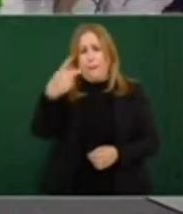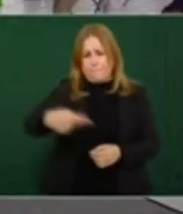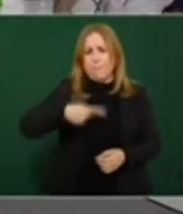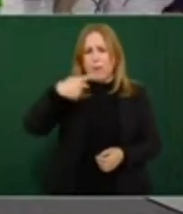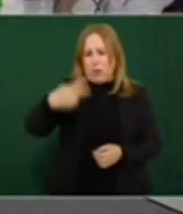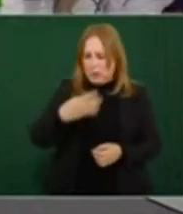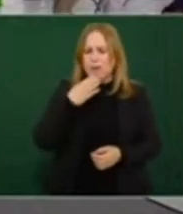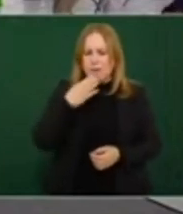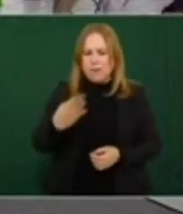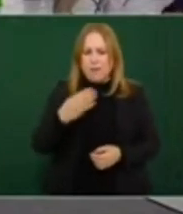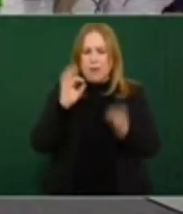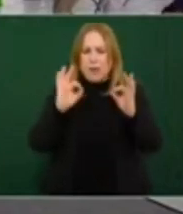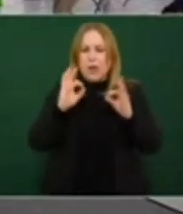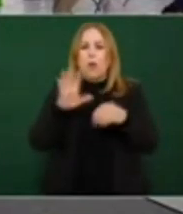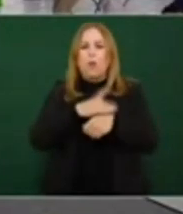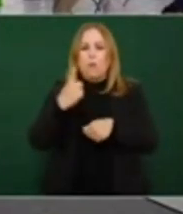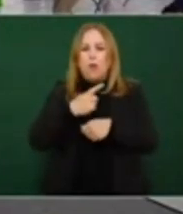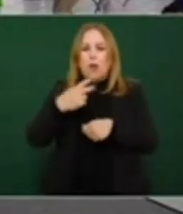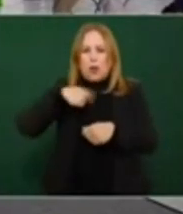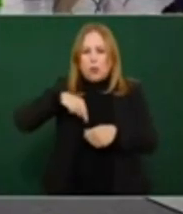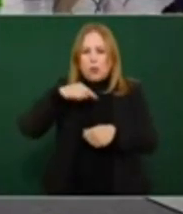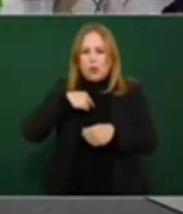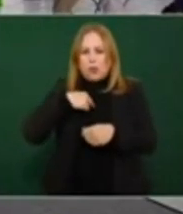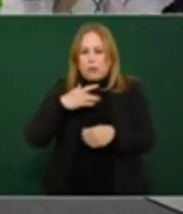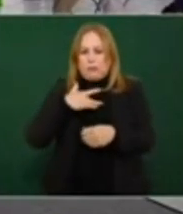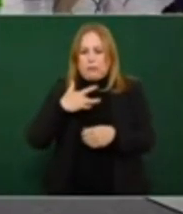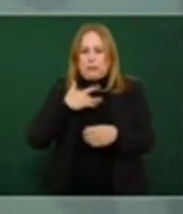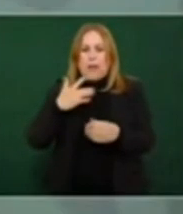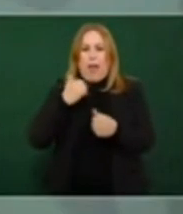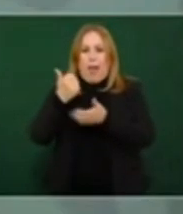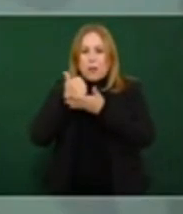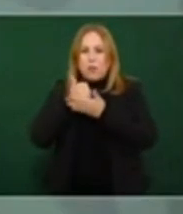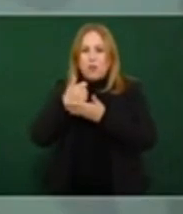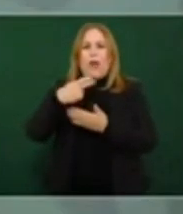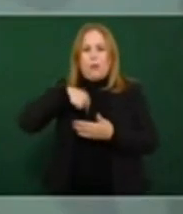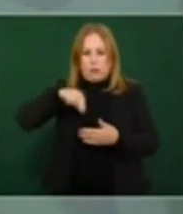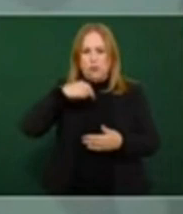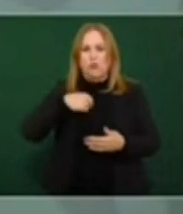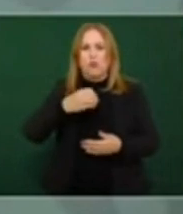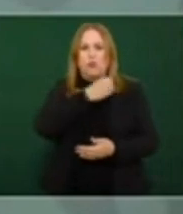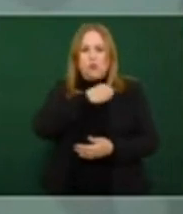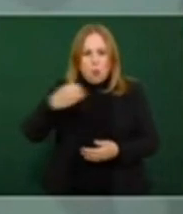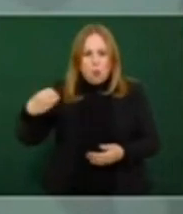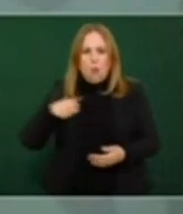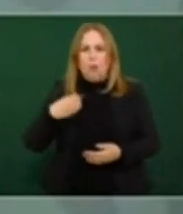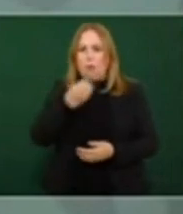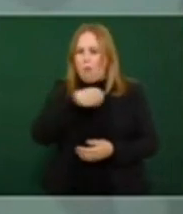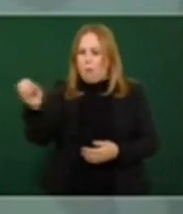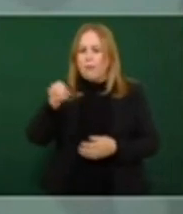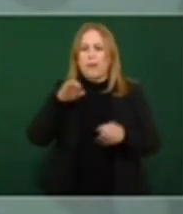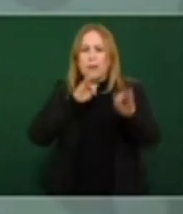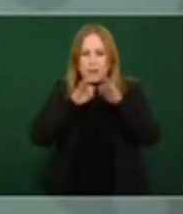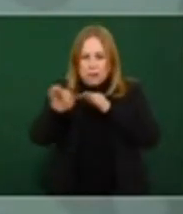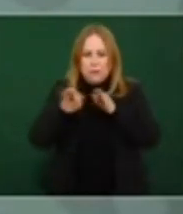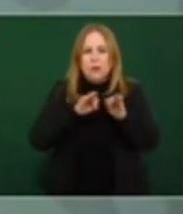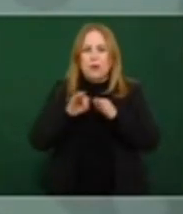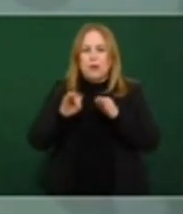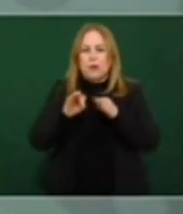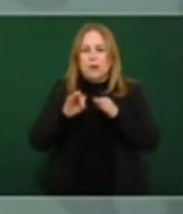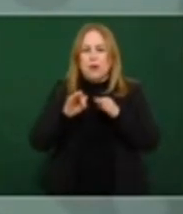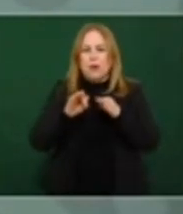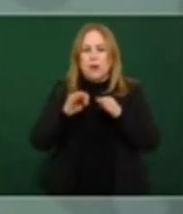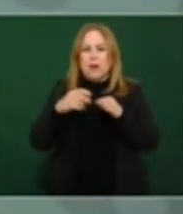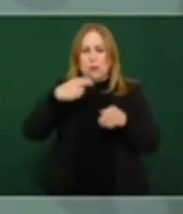ayuda a recordar el compromiso que tenemos y seguramente